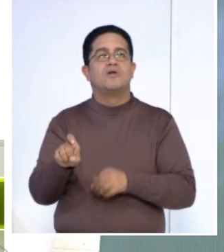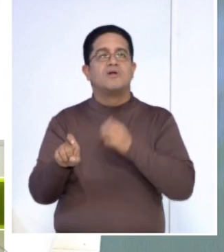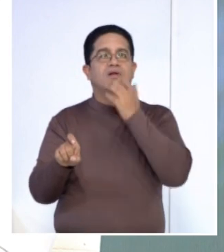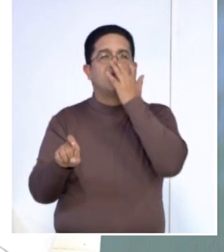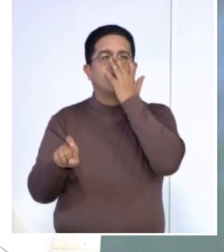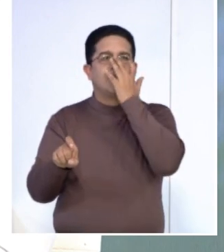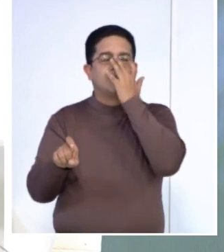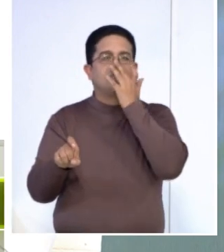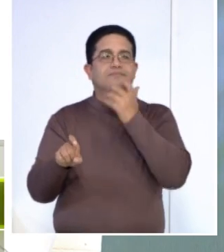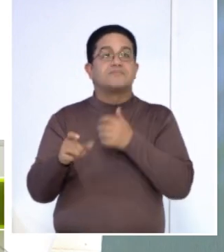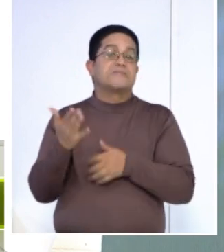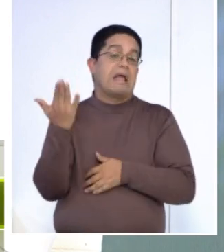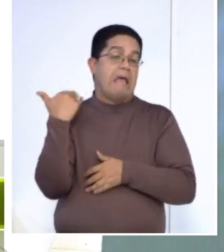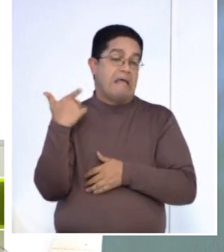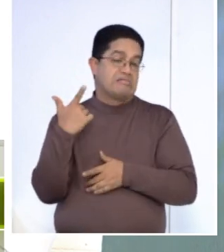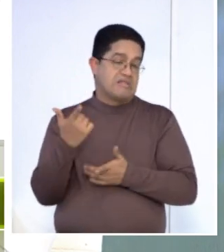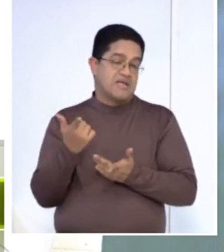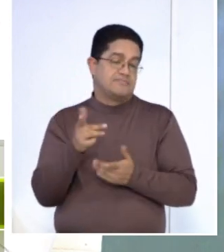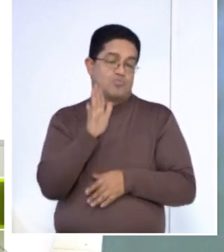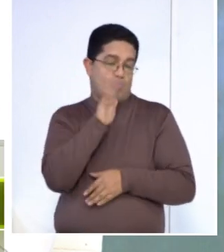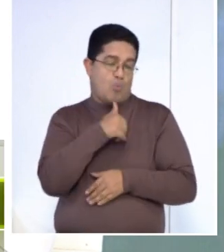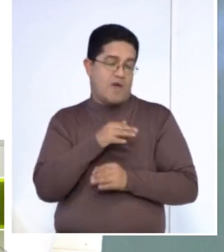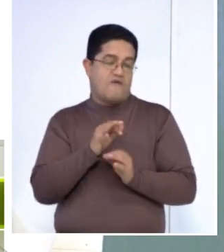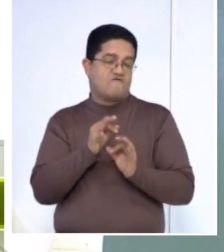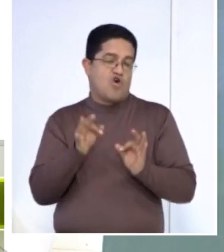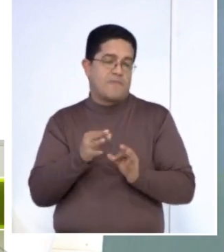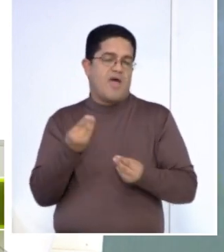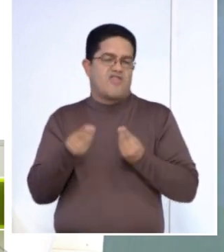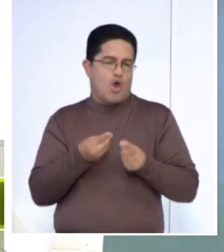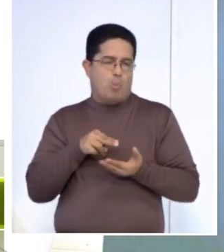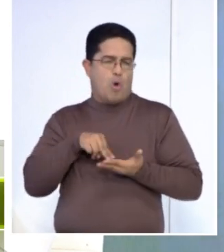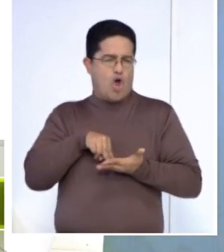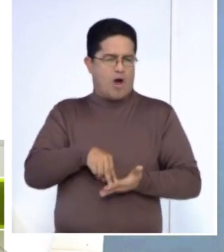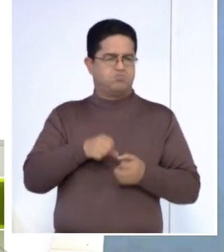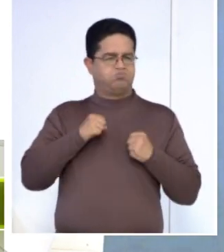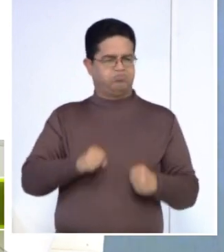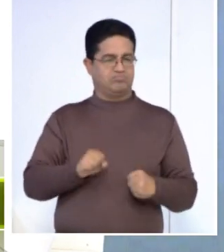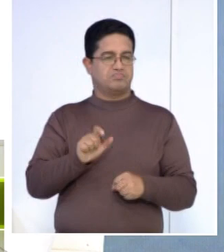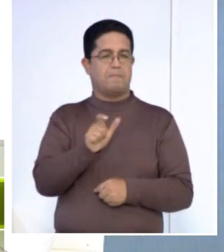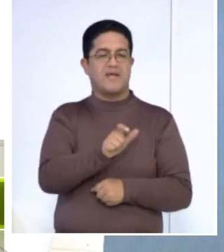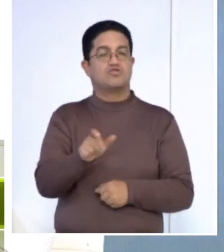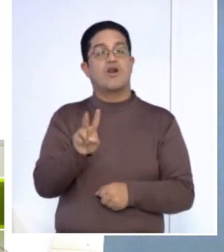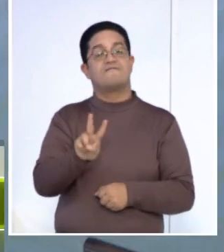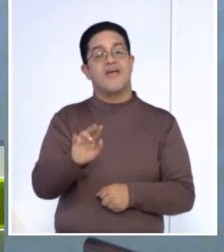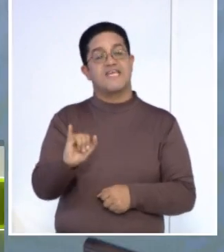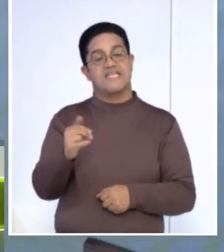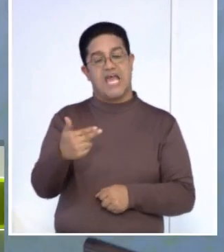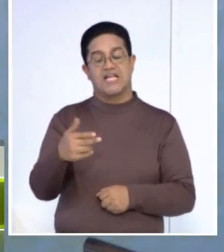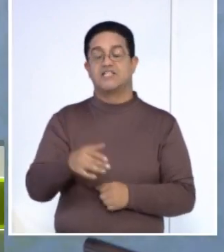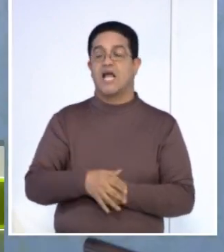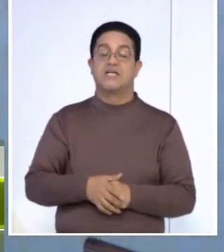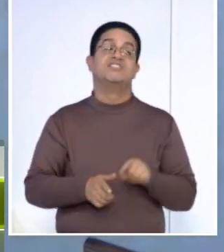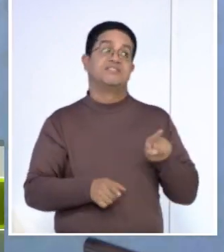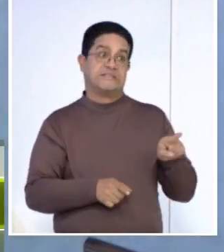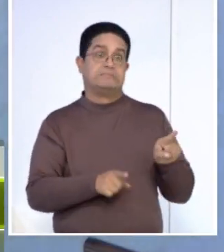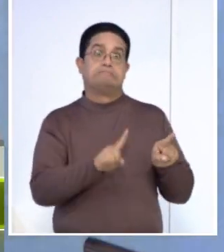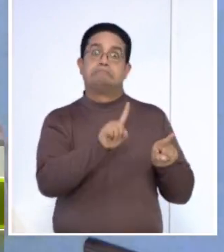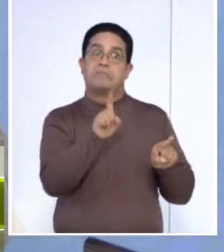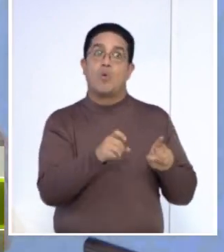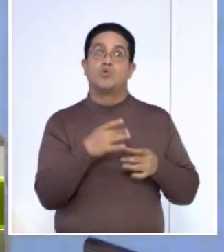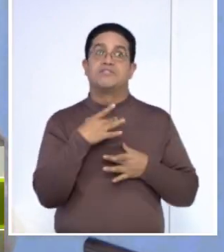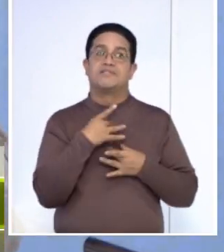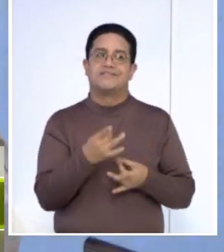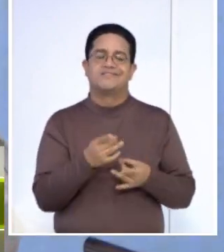manera de fortalecer realmente el sistema inmune. Y más para los pacientes con VIH. Bien, eso es una pregunta bien interesante porque no tiene una